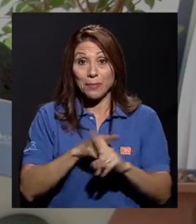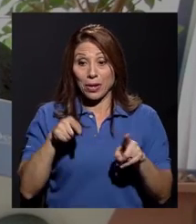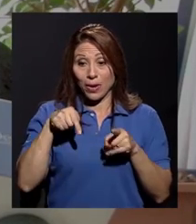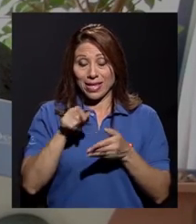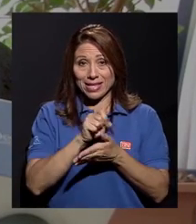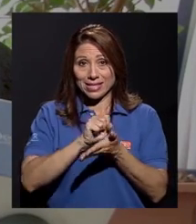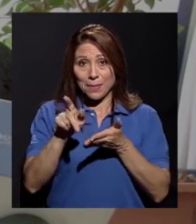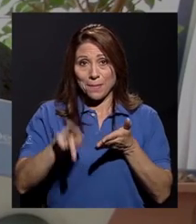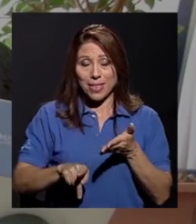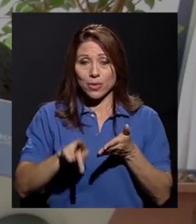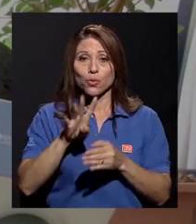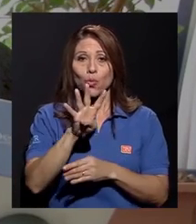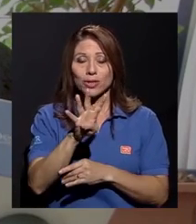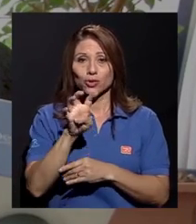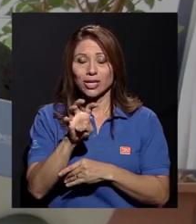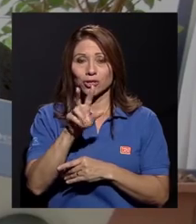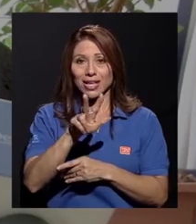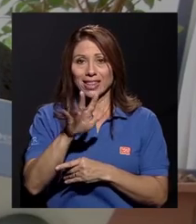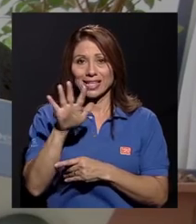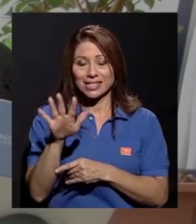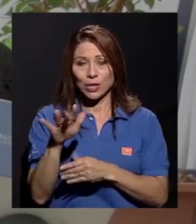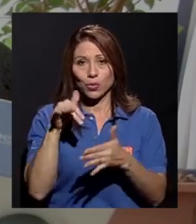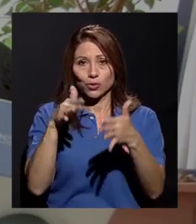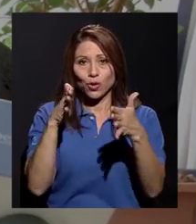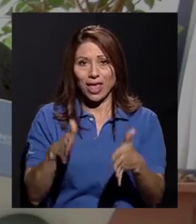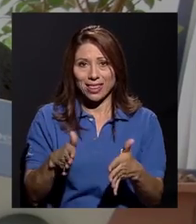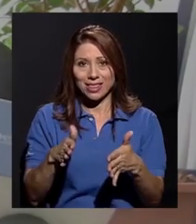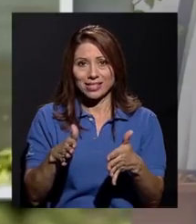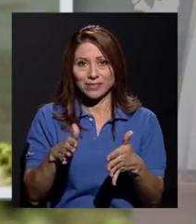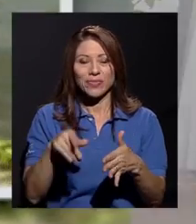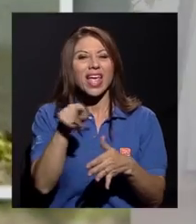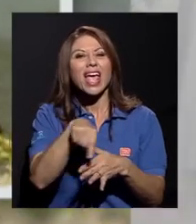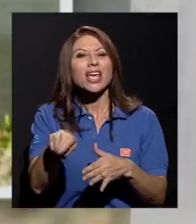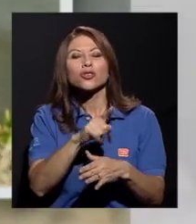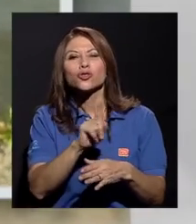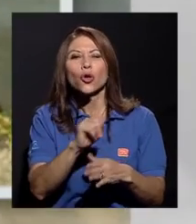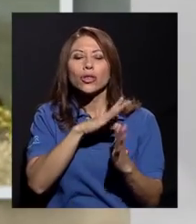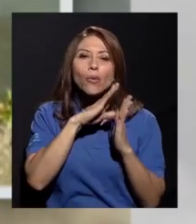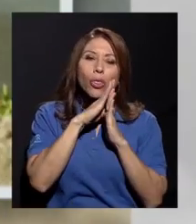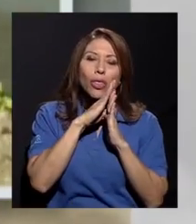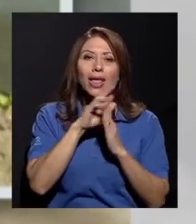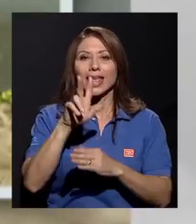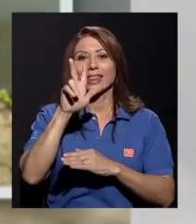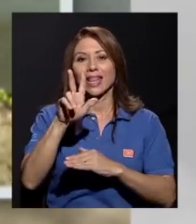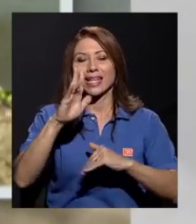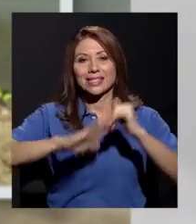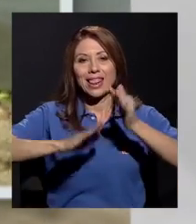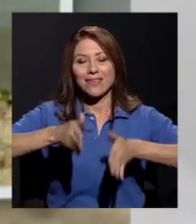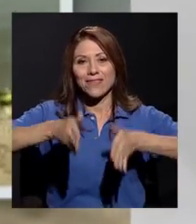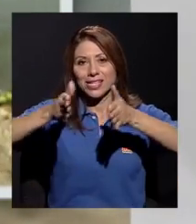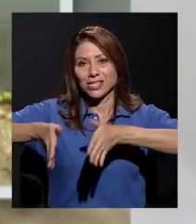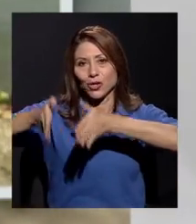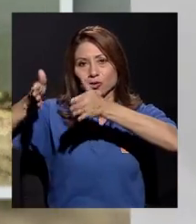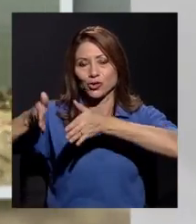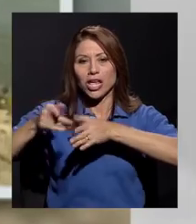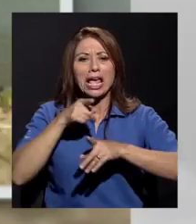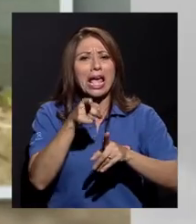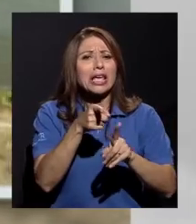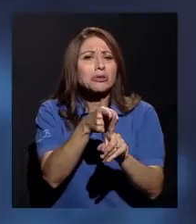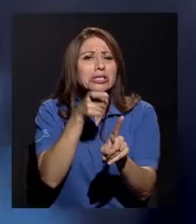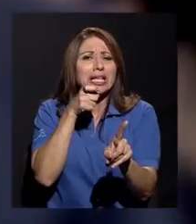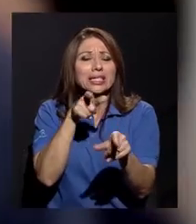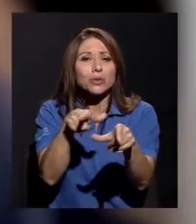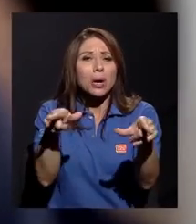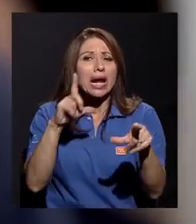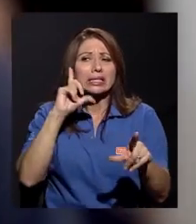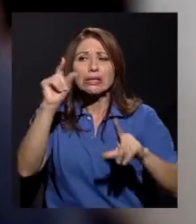435 estudiantes ubicados en tres edificios. Son estudiantes que proceden de todas las zonas alejadas